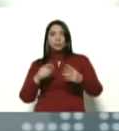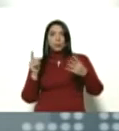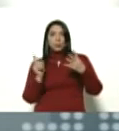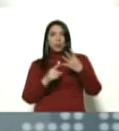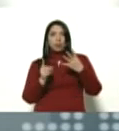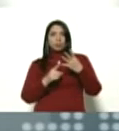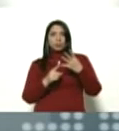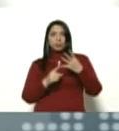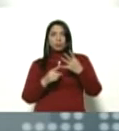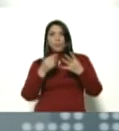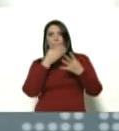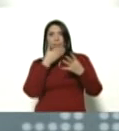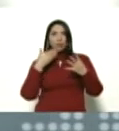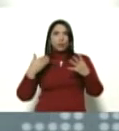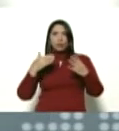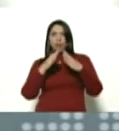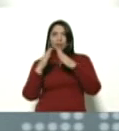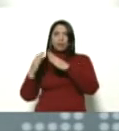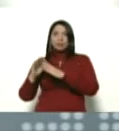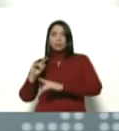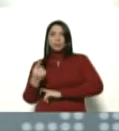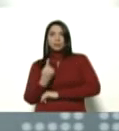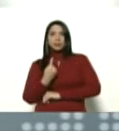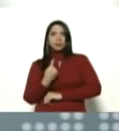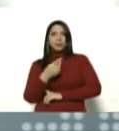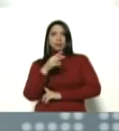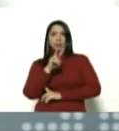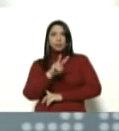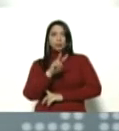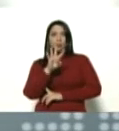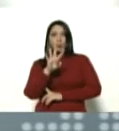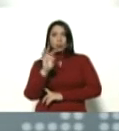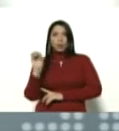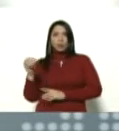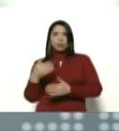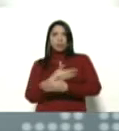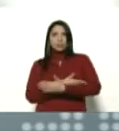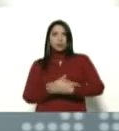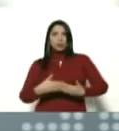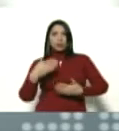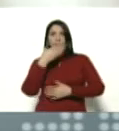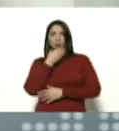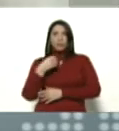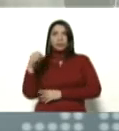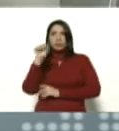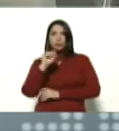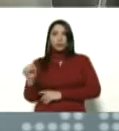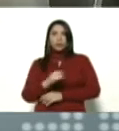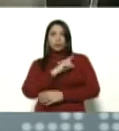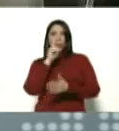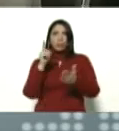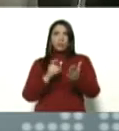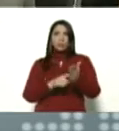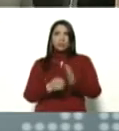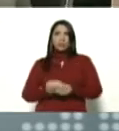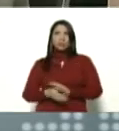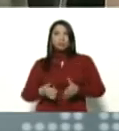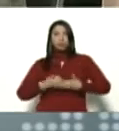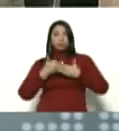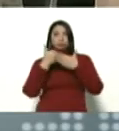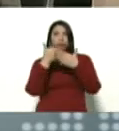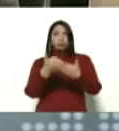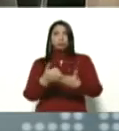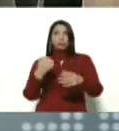lugar la mejora de la vivienda principal 240 millones de bolívares complementando ayudando